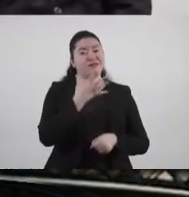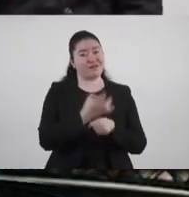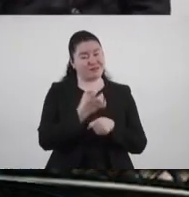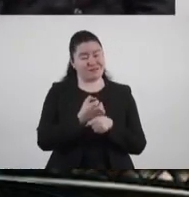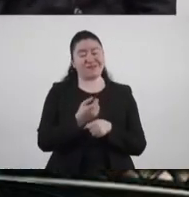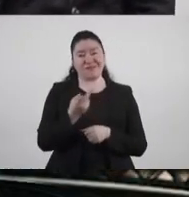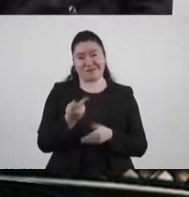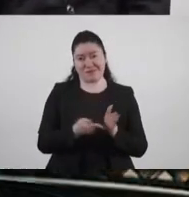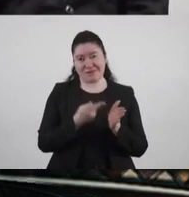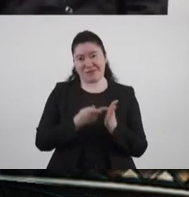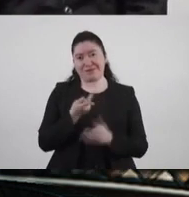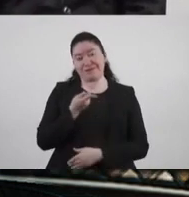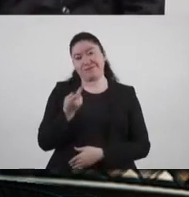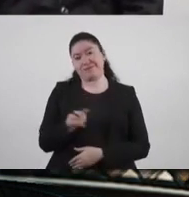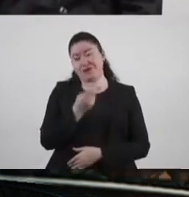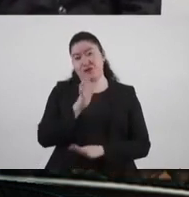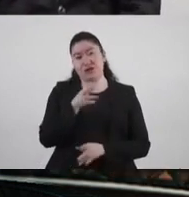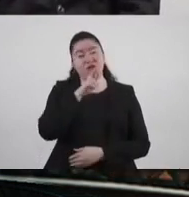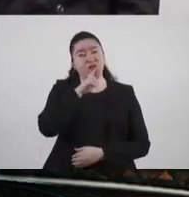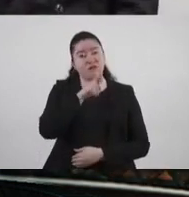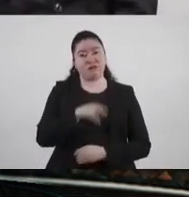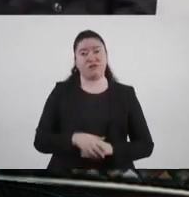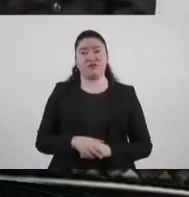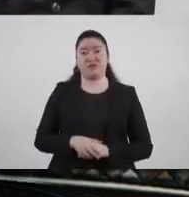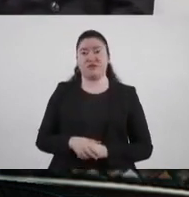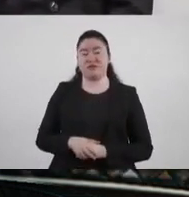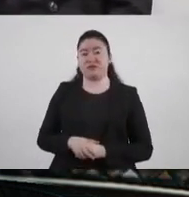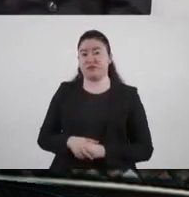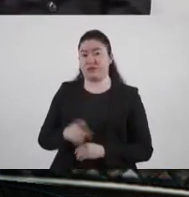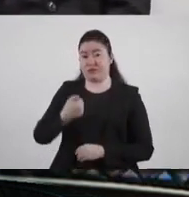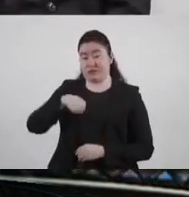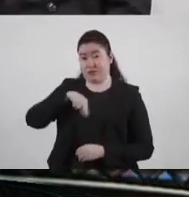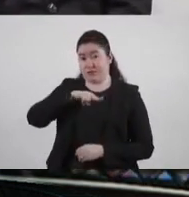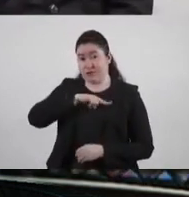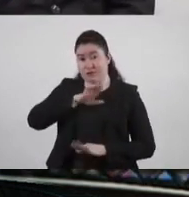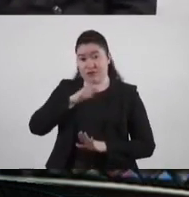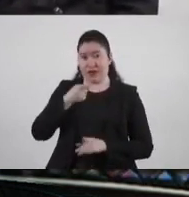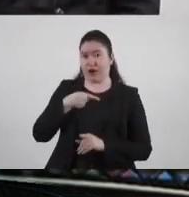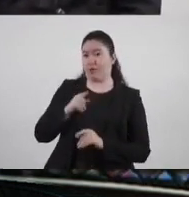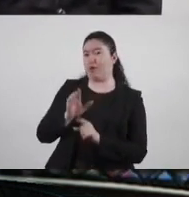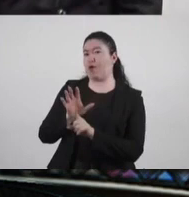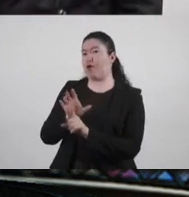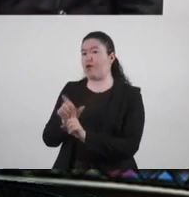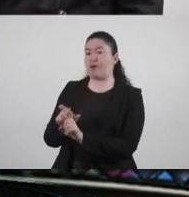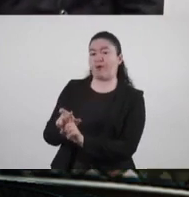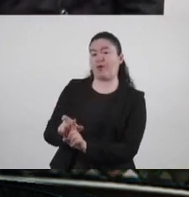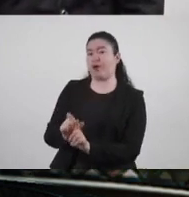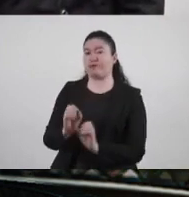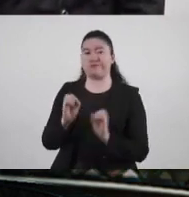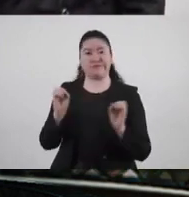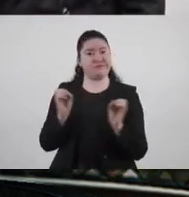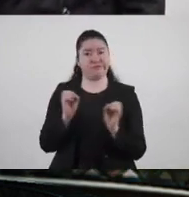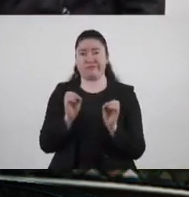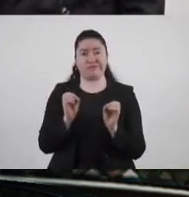pregunta, Adrián, y por supuesto ya la contesté. Entonces no estamos cubriendo absolutamente a nadie y actuamos de manera